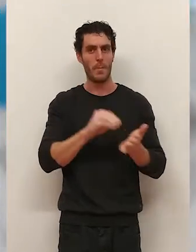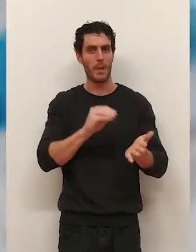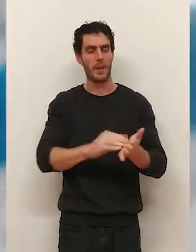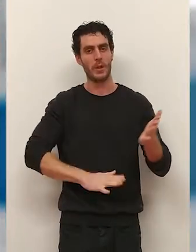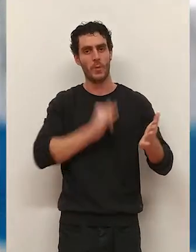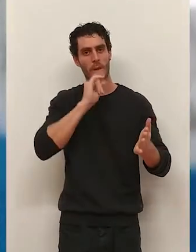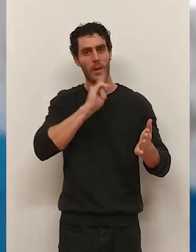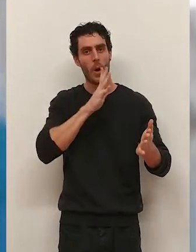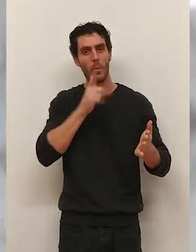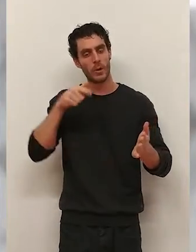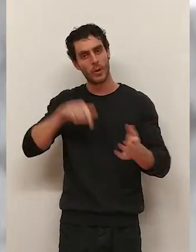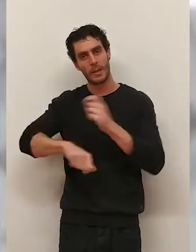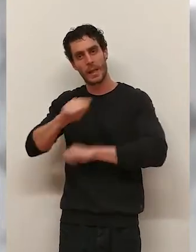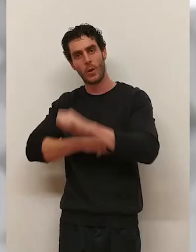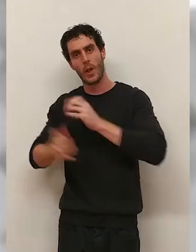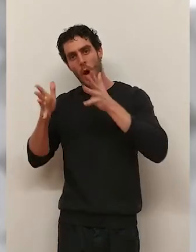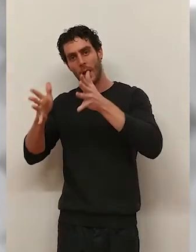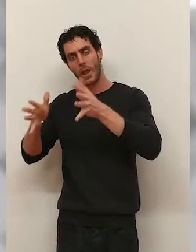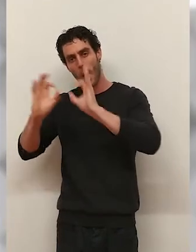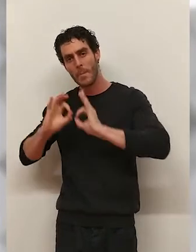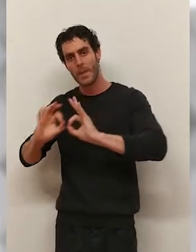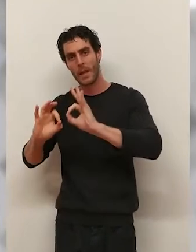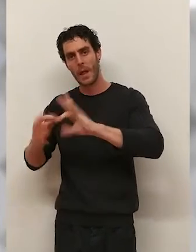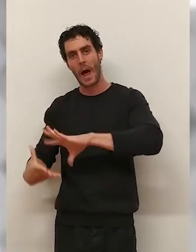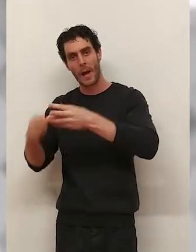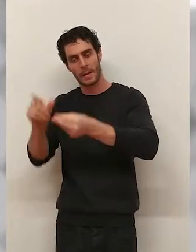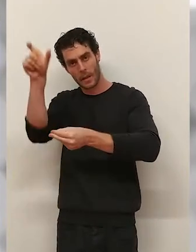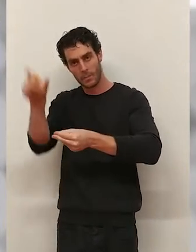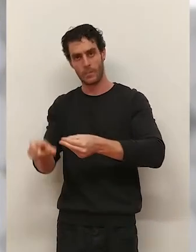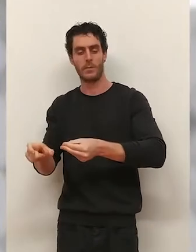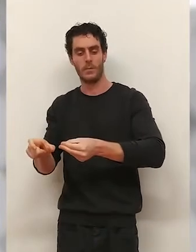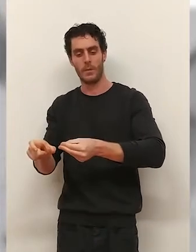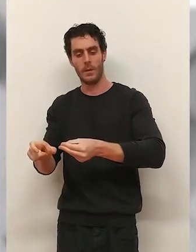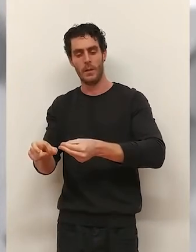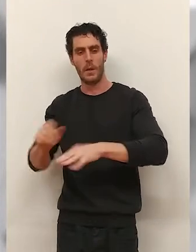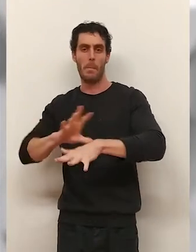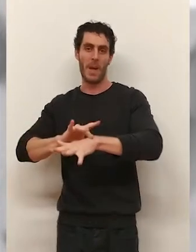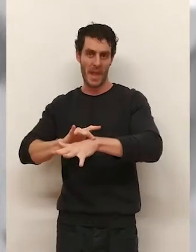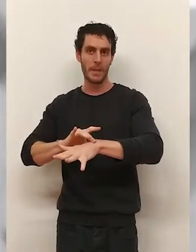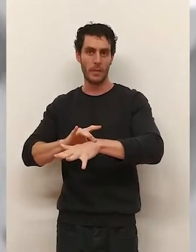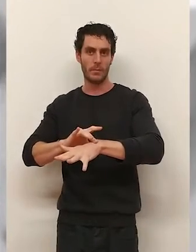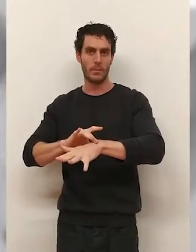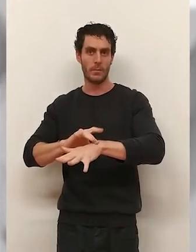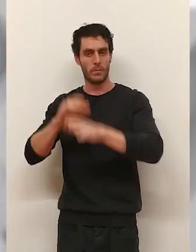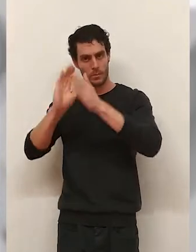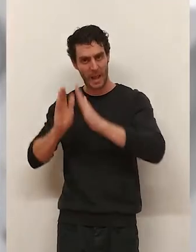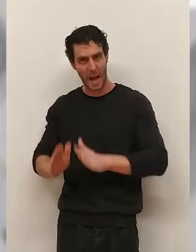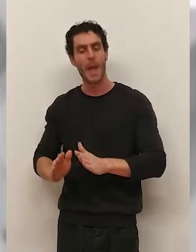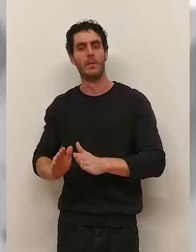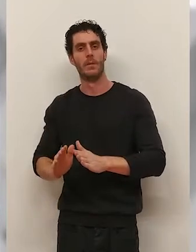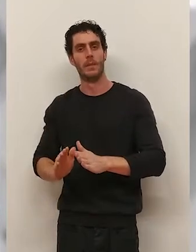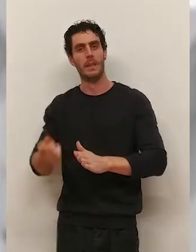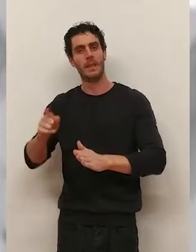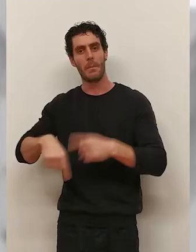lo que permiten es dar una atención especializada y personalizada no solamente a los pacientes con las terapias